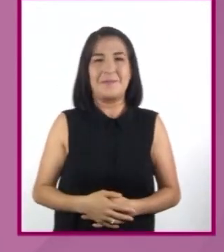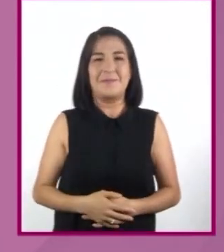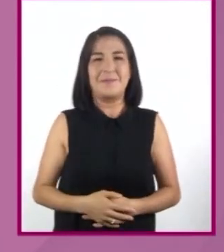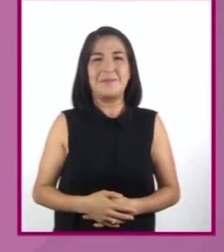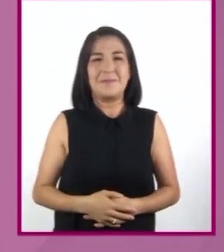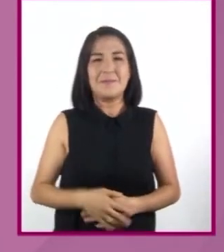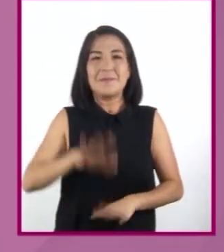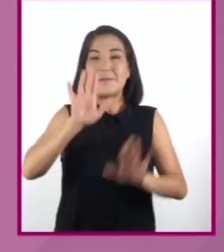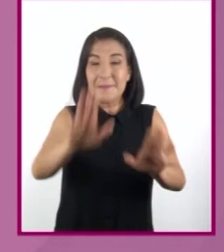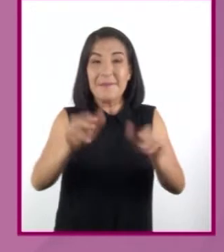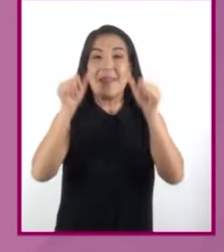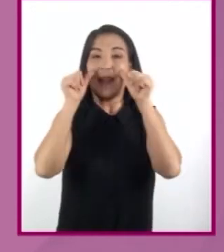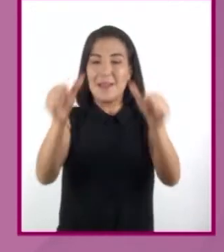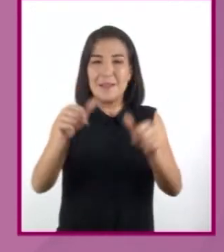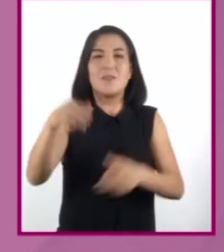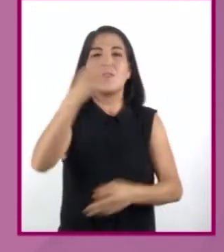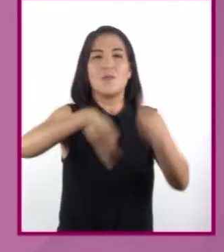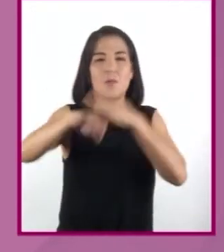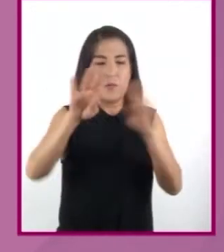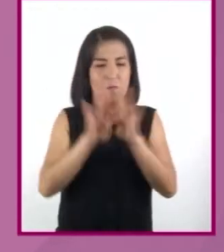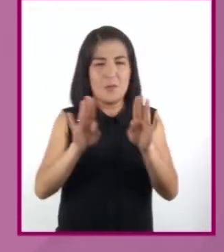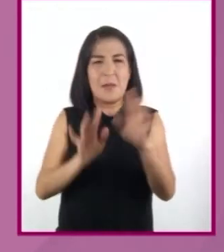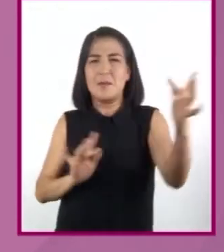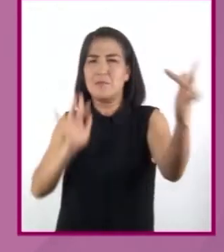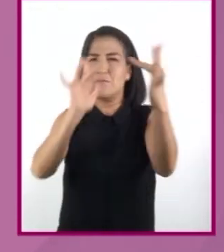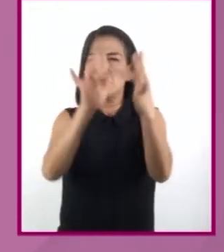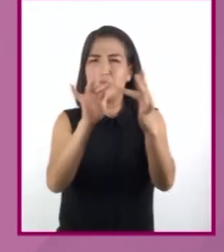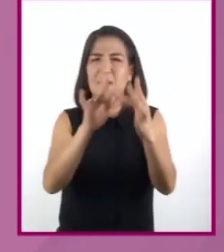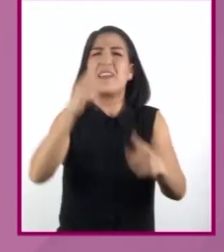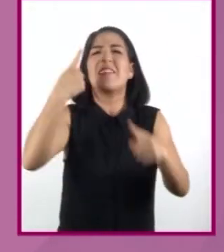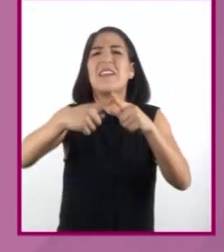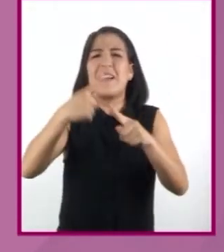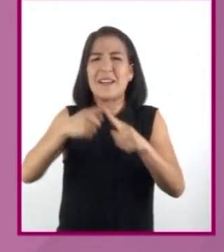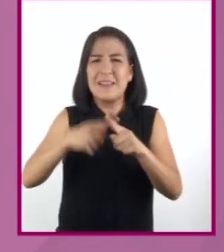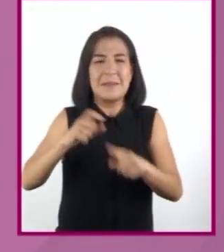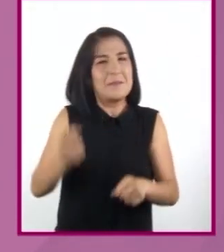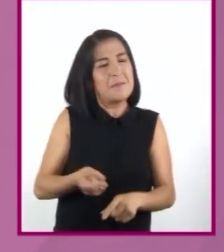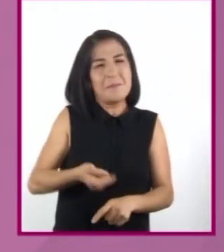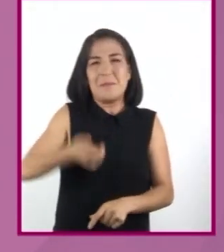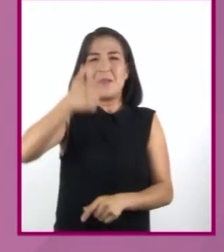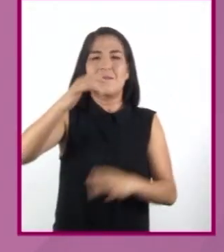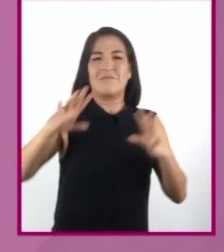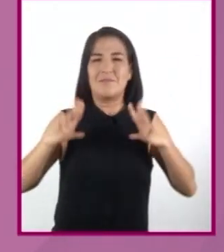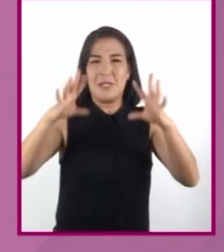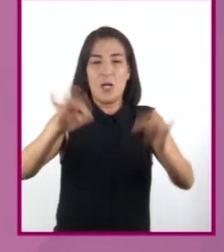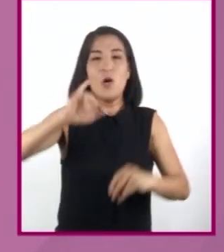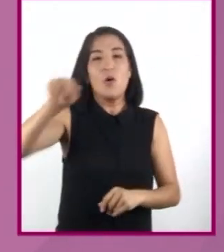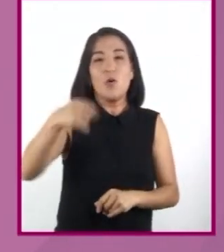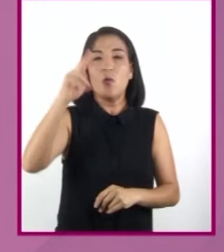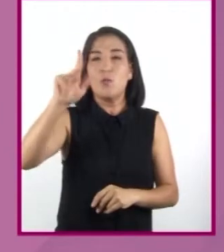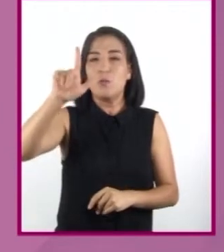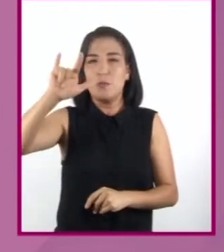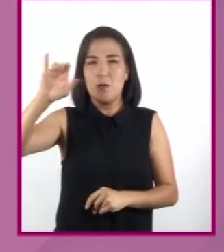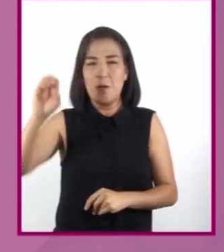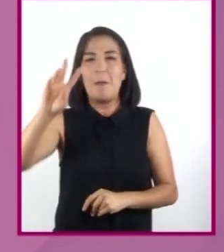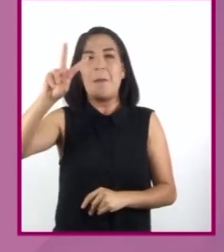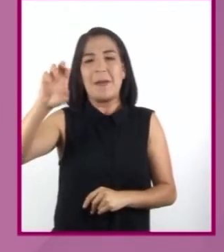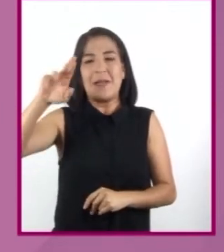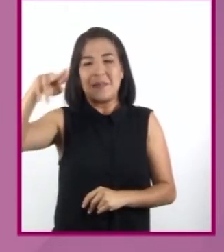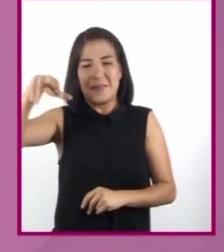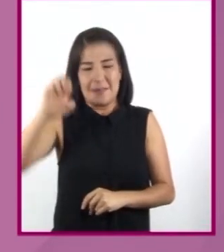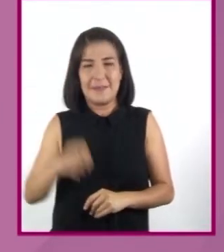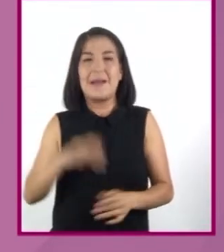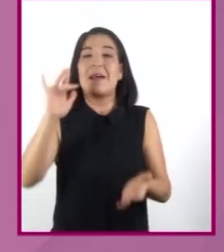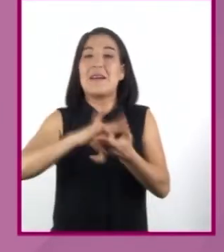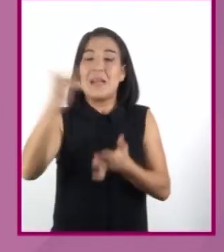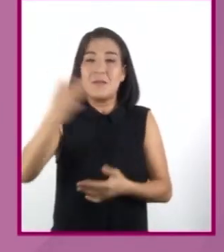¡Atención! Tenemos un enlace con uno de los precursores de este subgénero, Julio Verne. Buenos días.